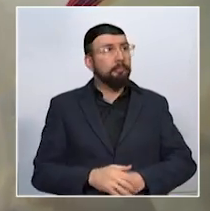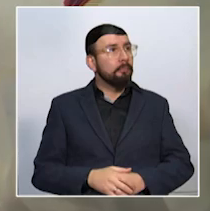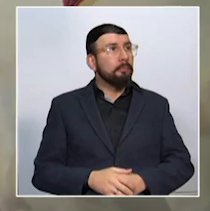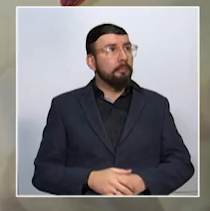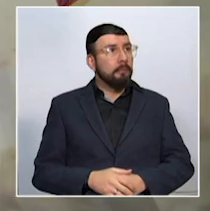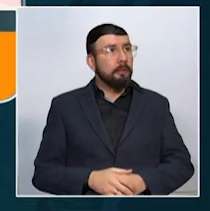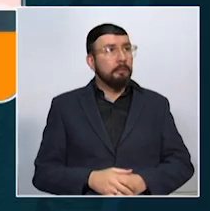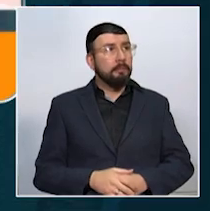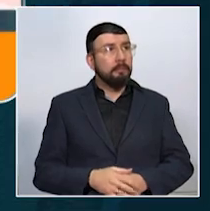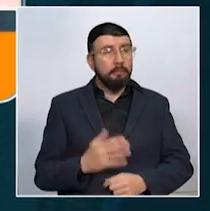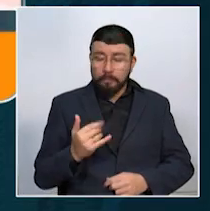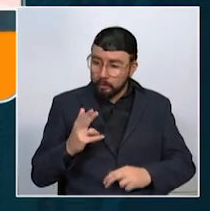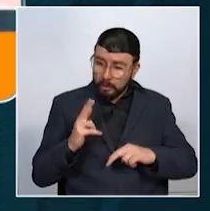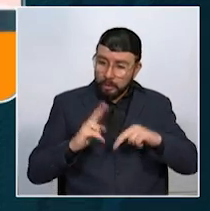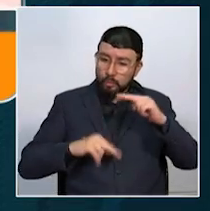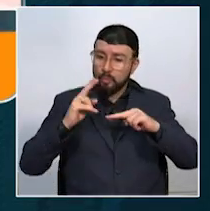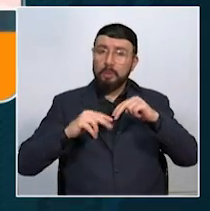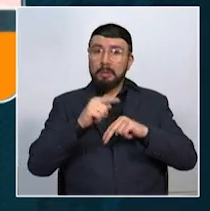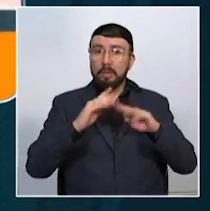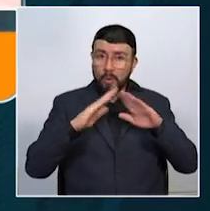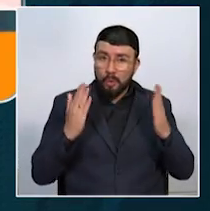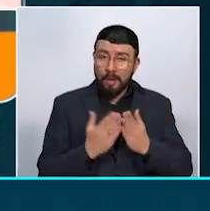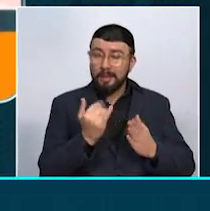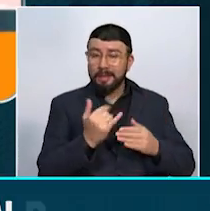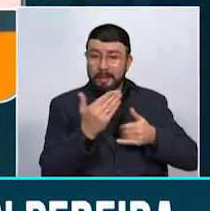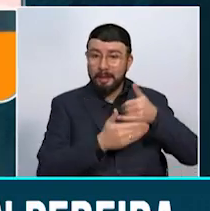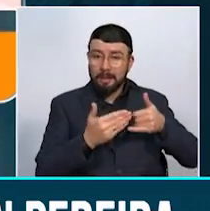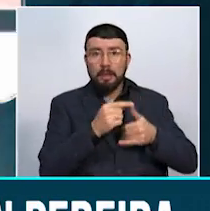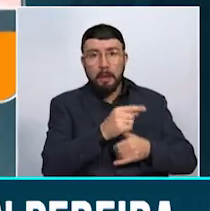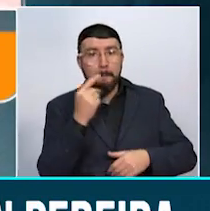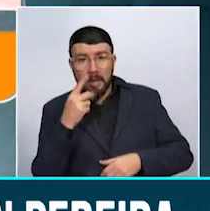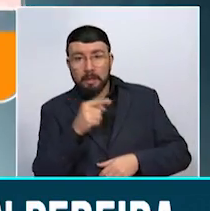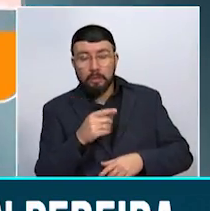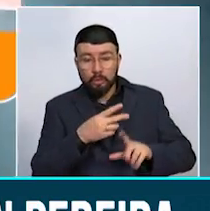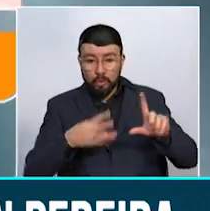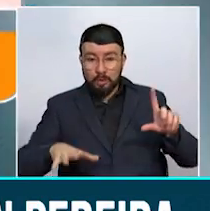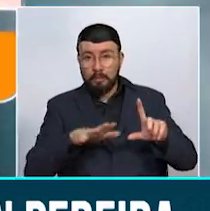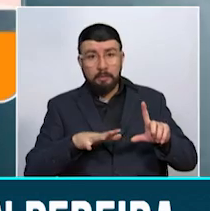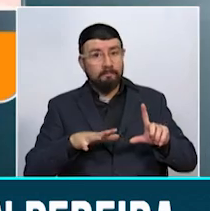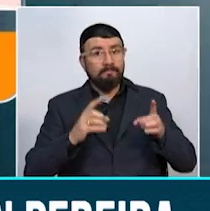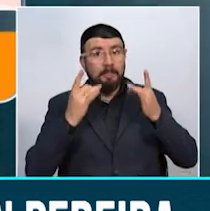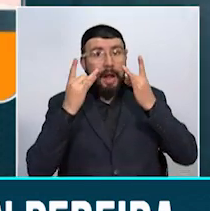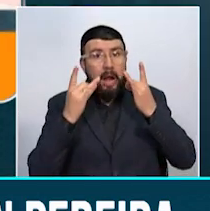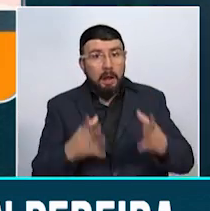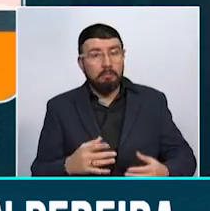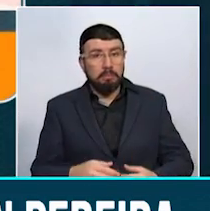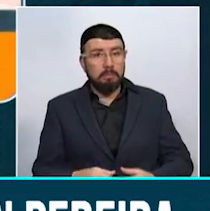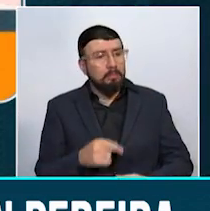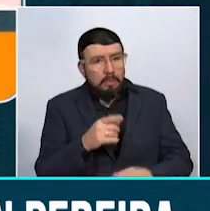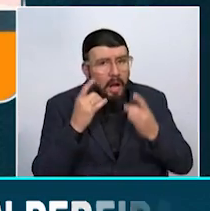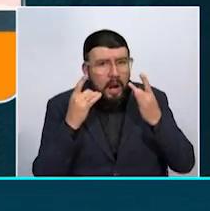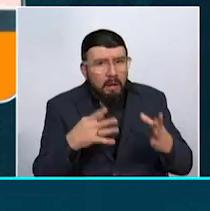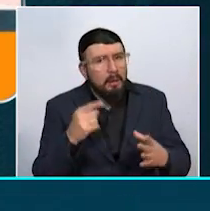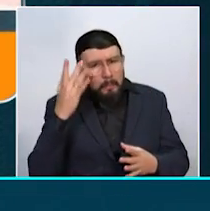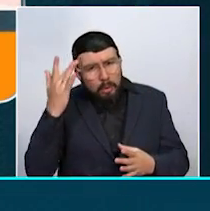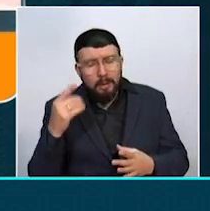infraestructura de los colegios en el departamento, en Pereira de Dos Quebradas, es crítica. Y es crítica porque la gran mayoría